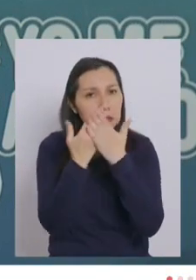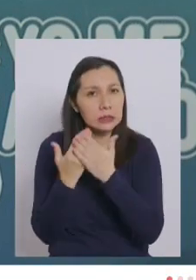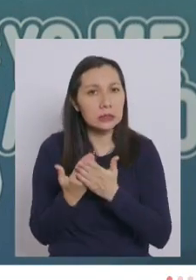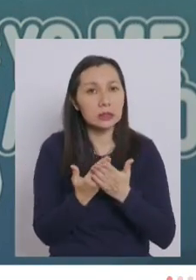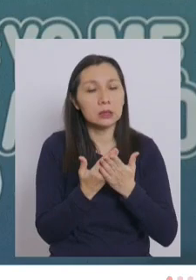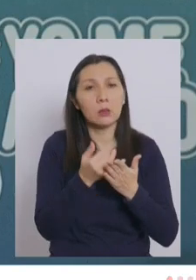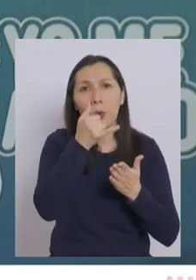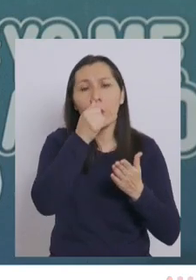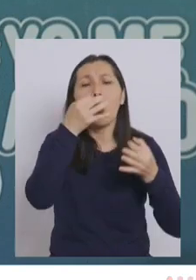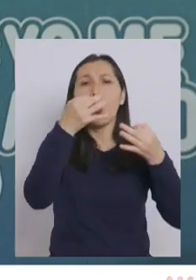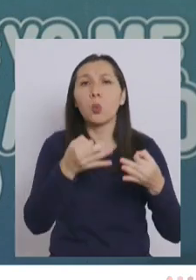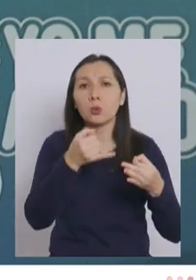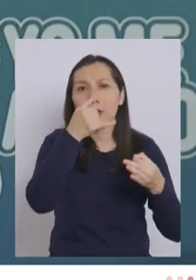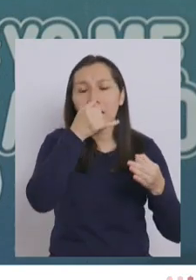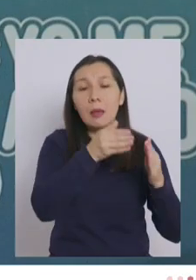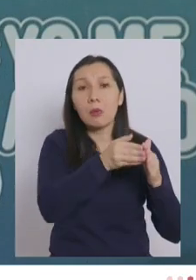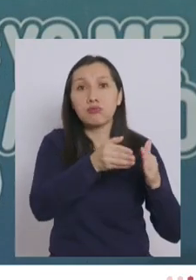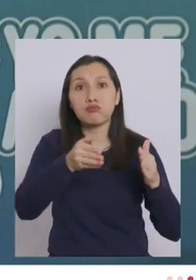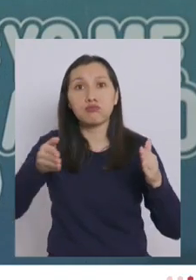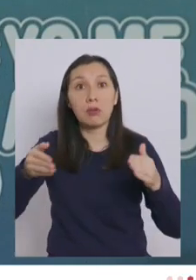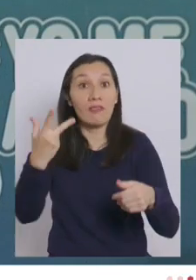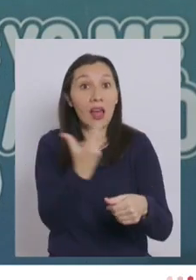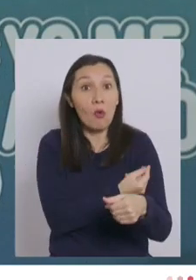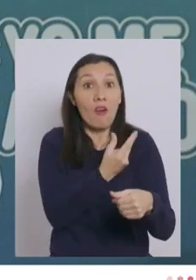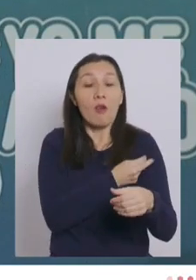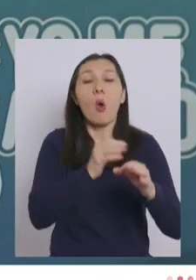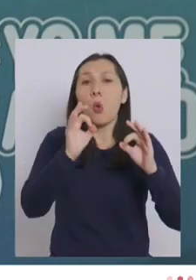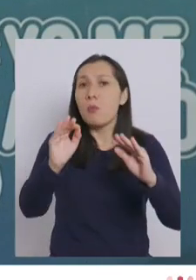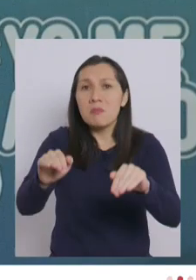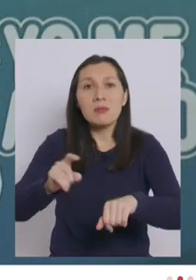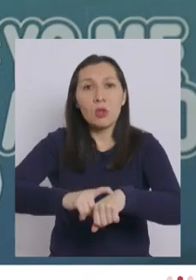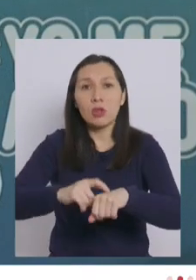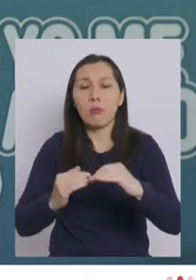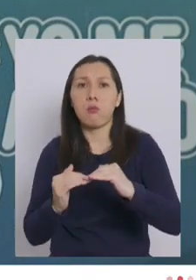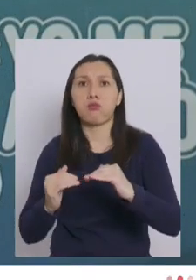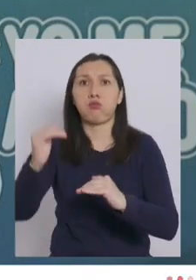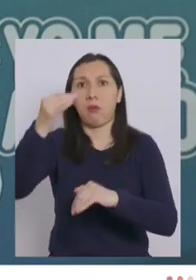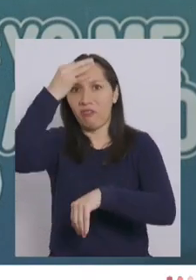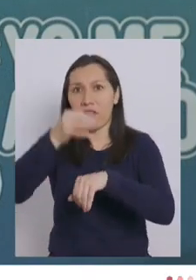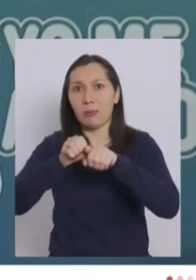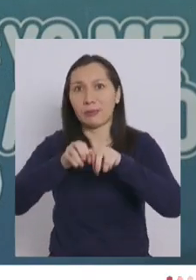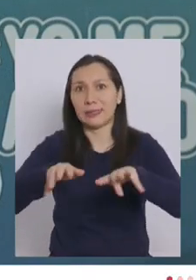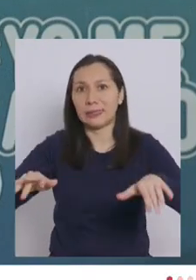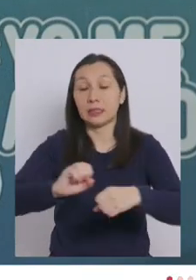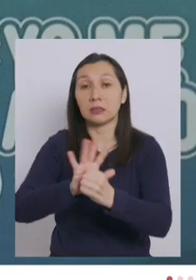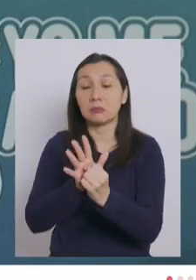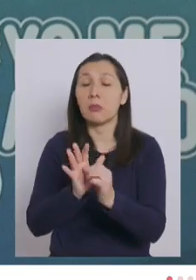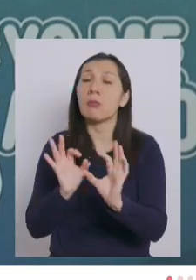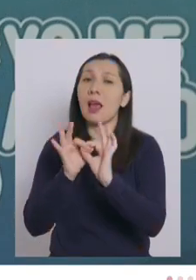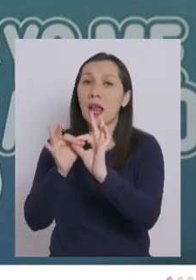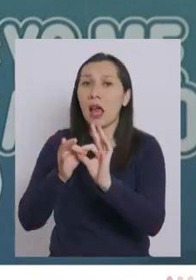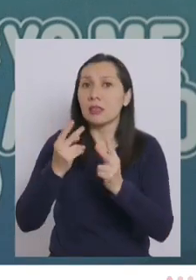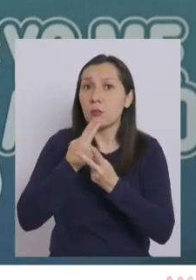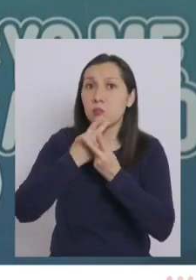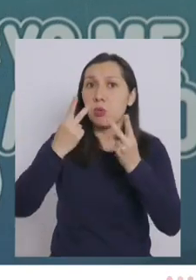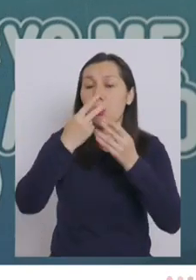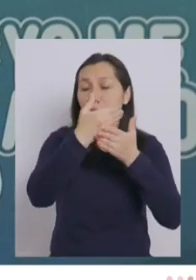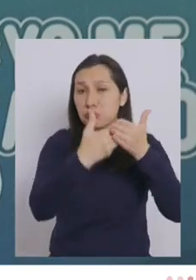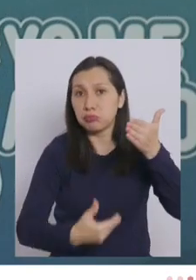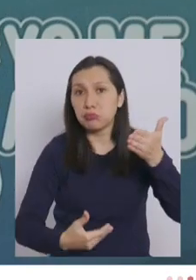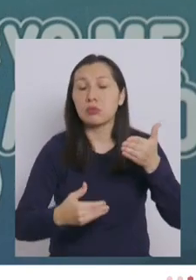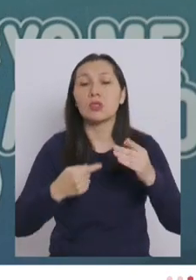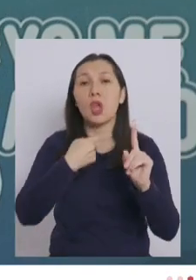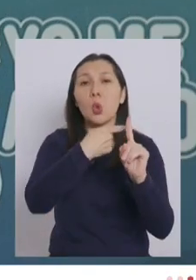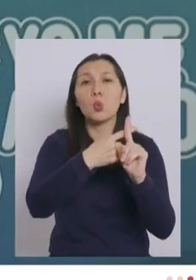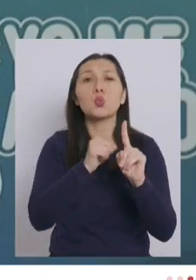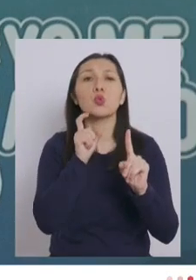durante la época de vacunación aumentaron los casos. Agradezco esa publicación y la claridad con la cual esta persona, que es de la